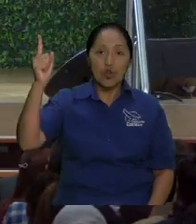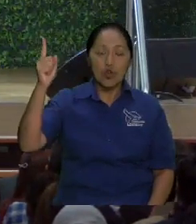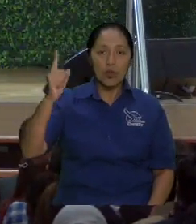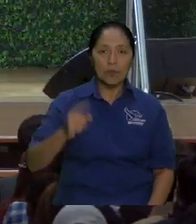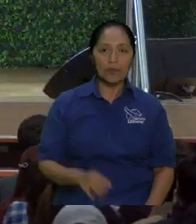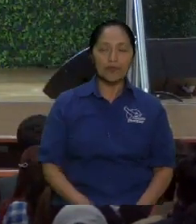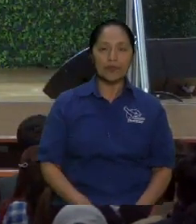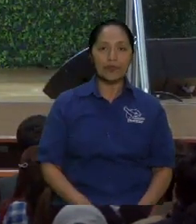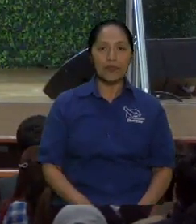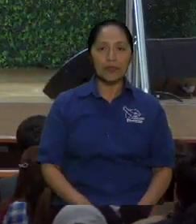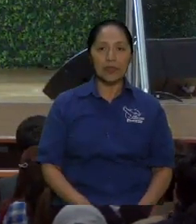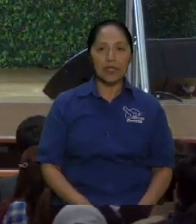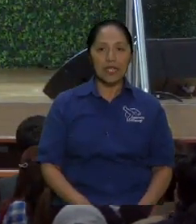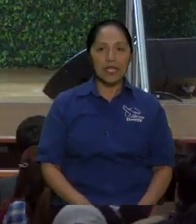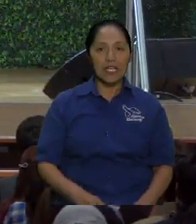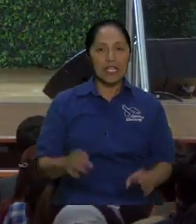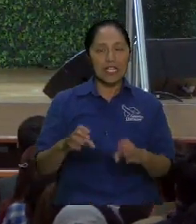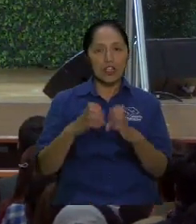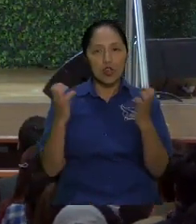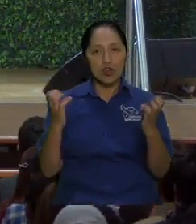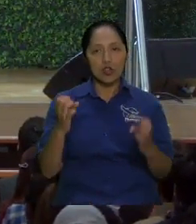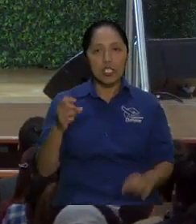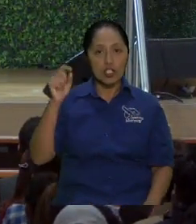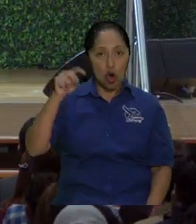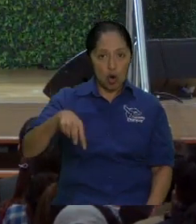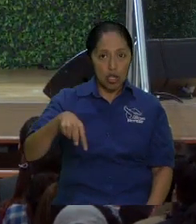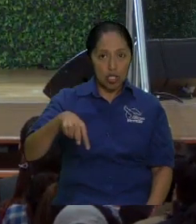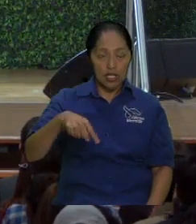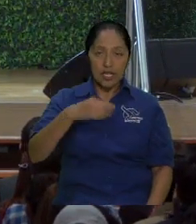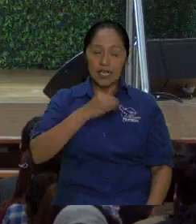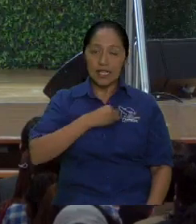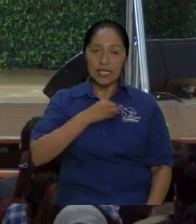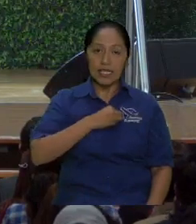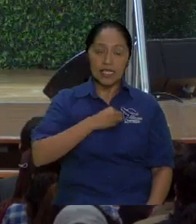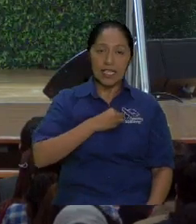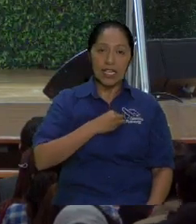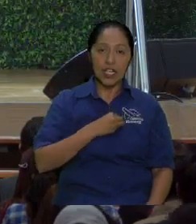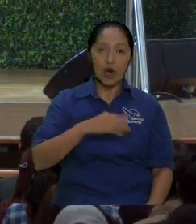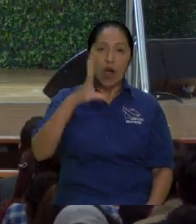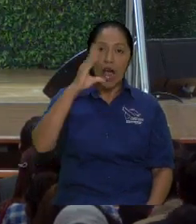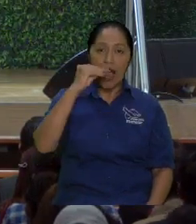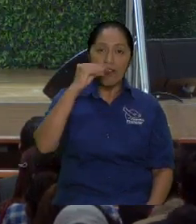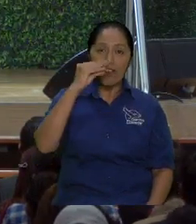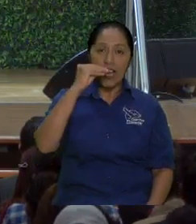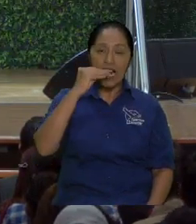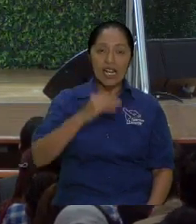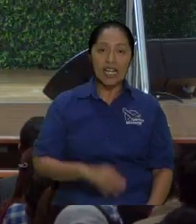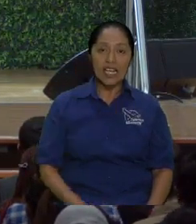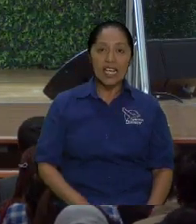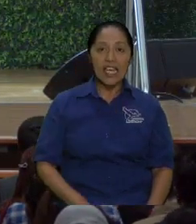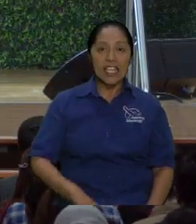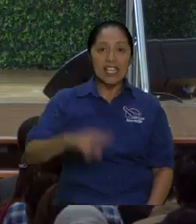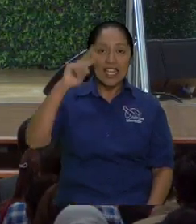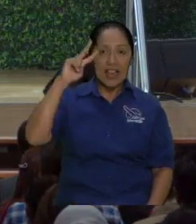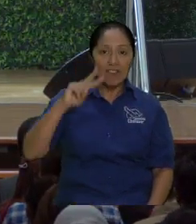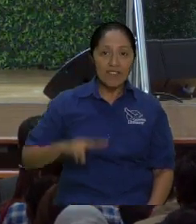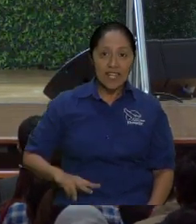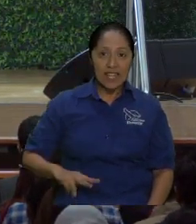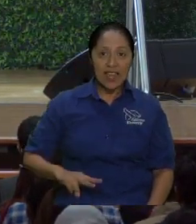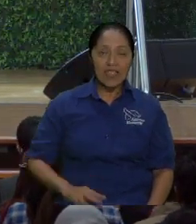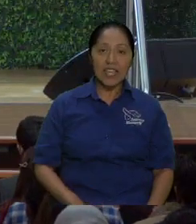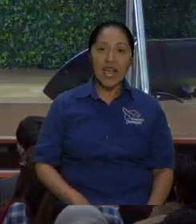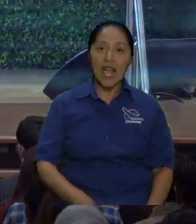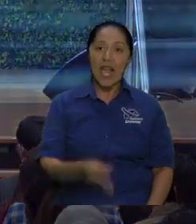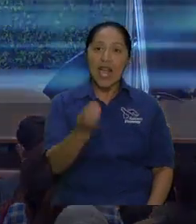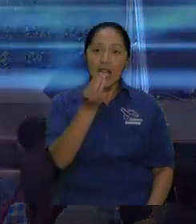aquí al punto. Yo quisiera conversar con ustedes hoy de la verdadera comida. Yo creo que todos